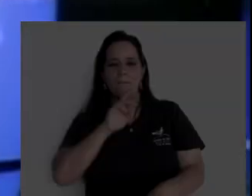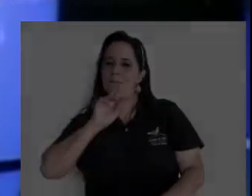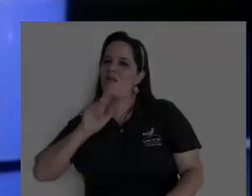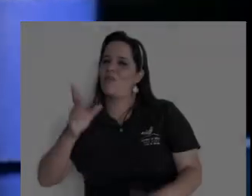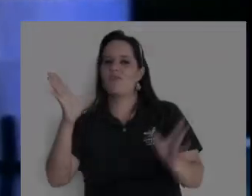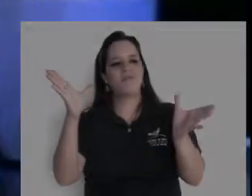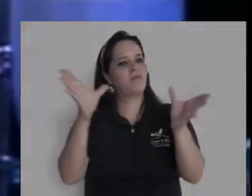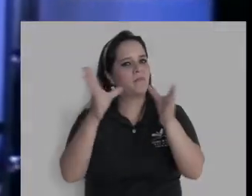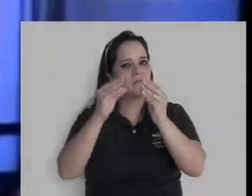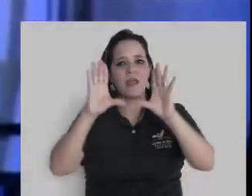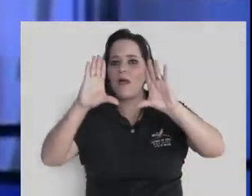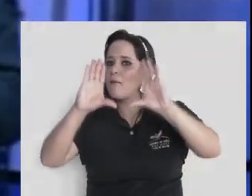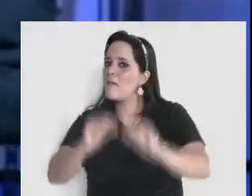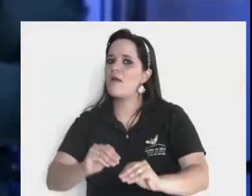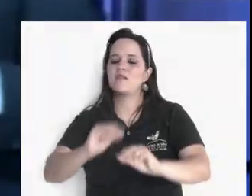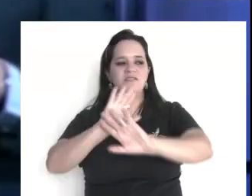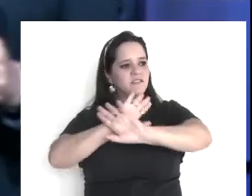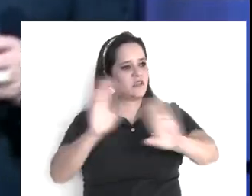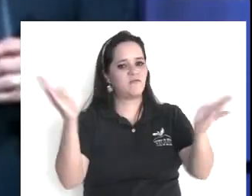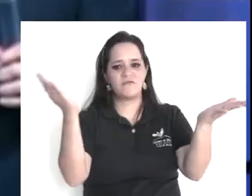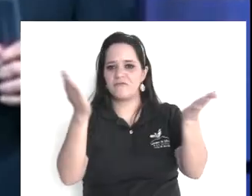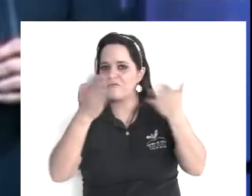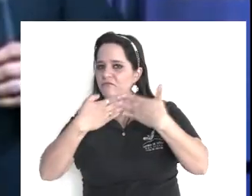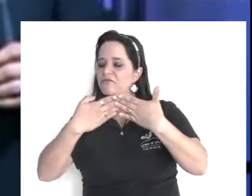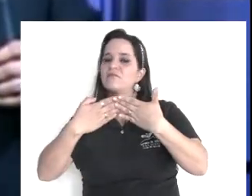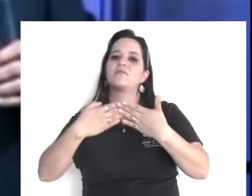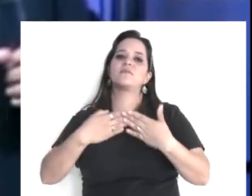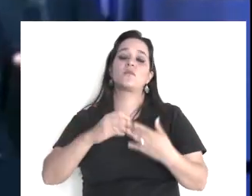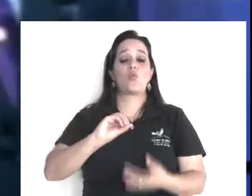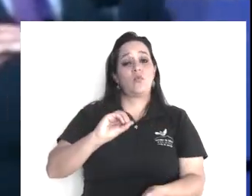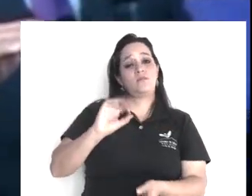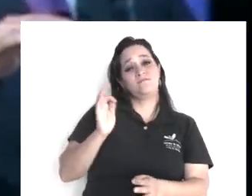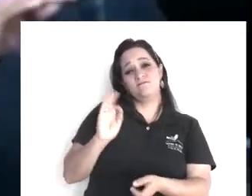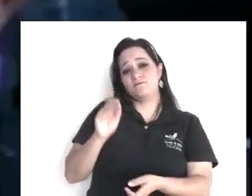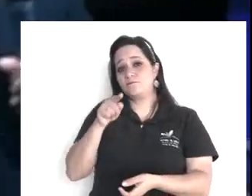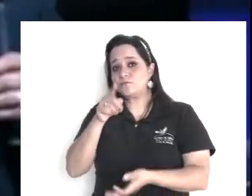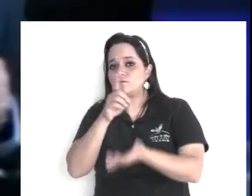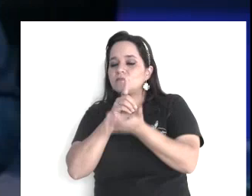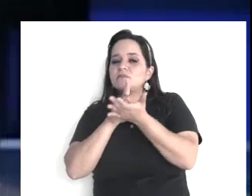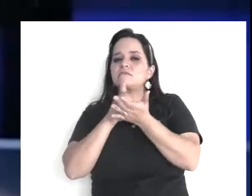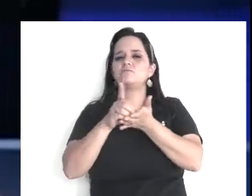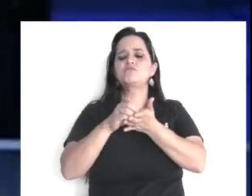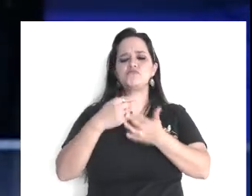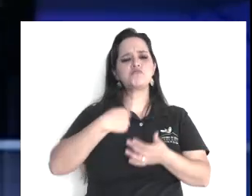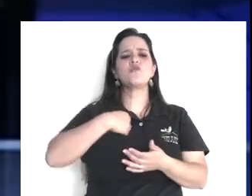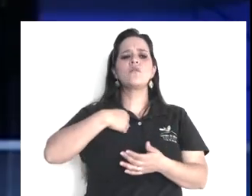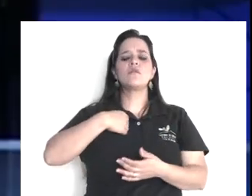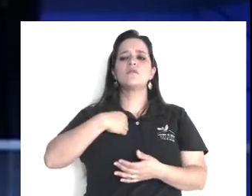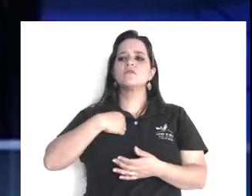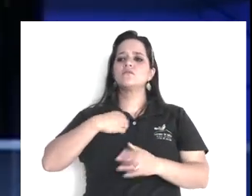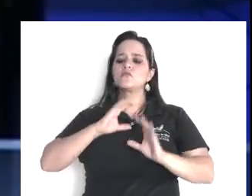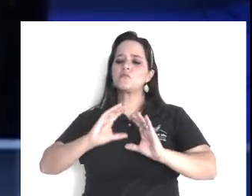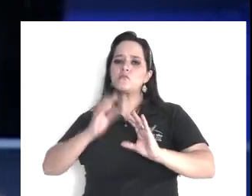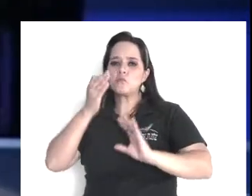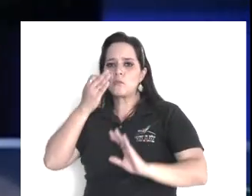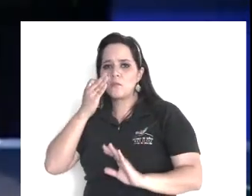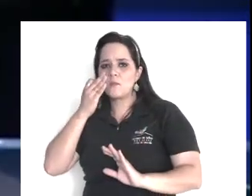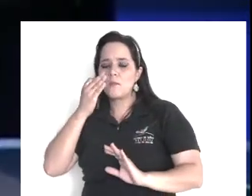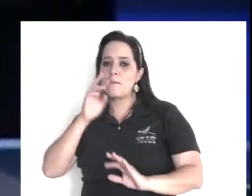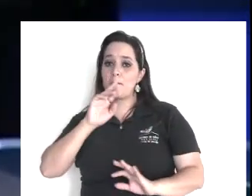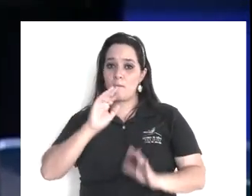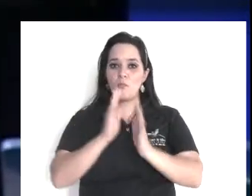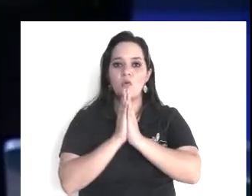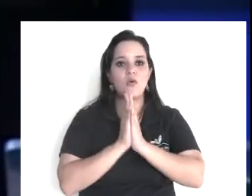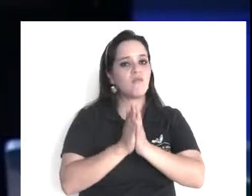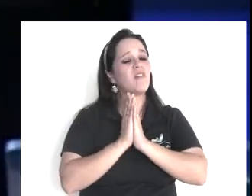deben de cerrar su Facebook, o si decides, mantenerlo, dejarte de esas cosas,